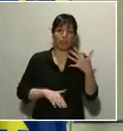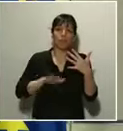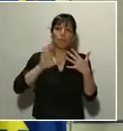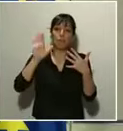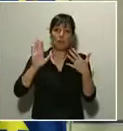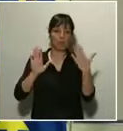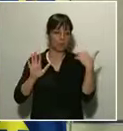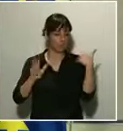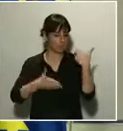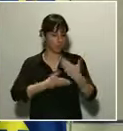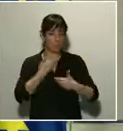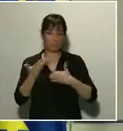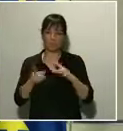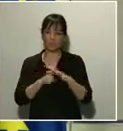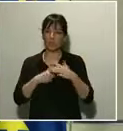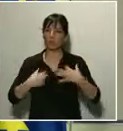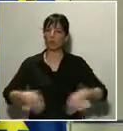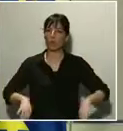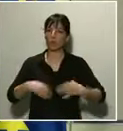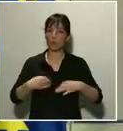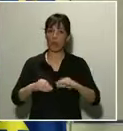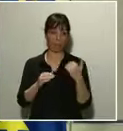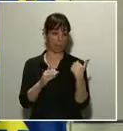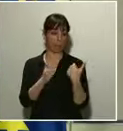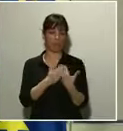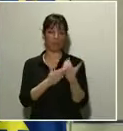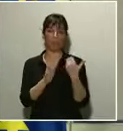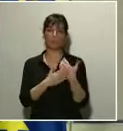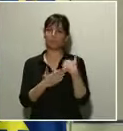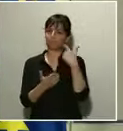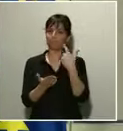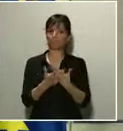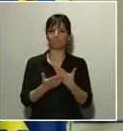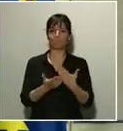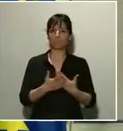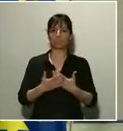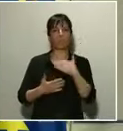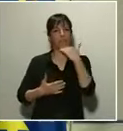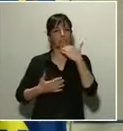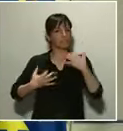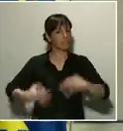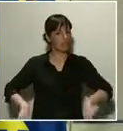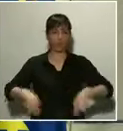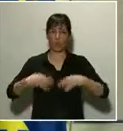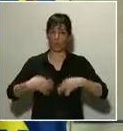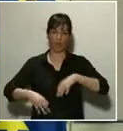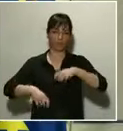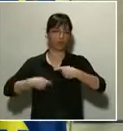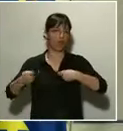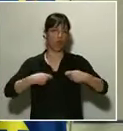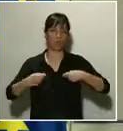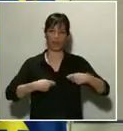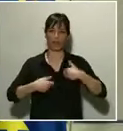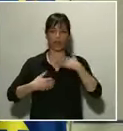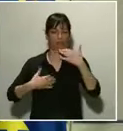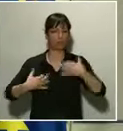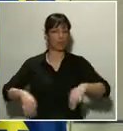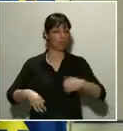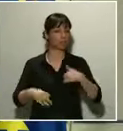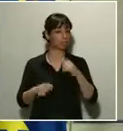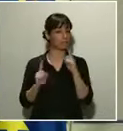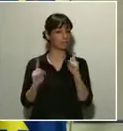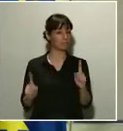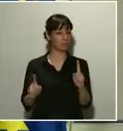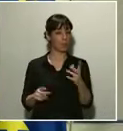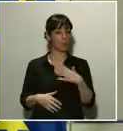puede comprobar que se ha vuelto a una cifra de práctica normalidad y nuestra previsión es que inclusive disminuya en los próximos